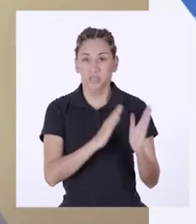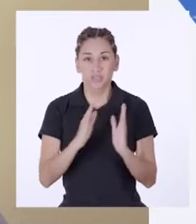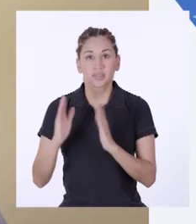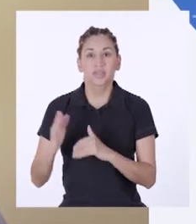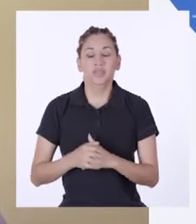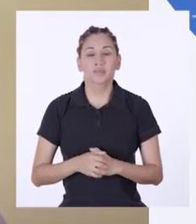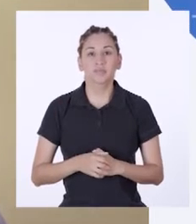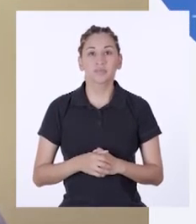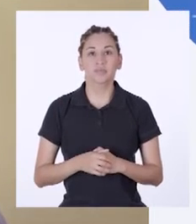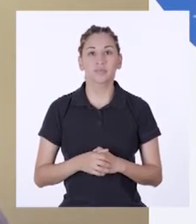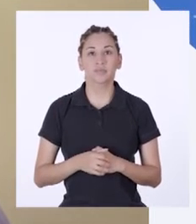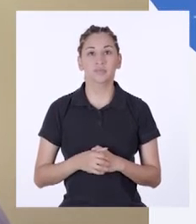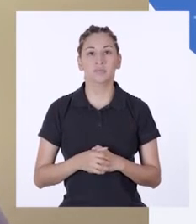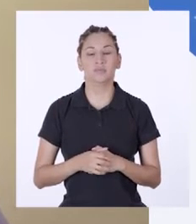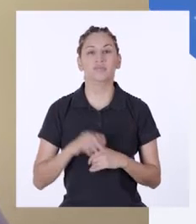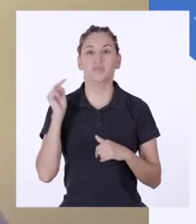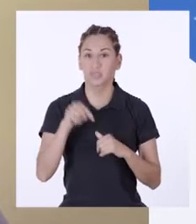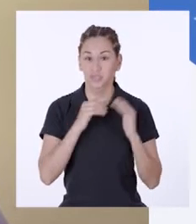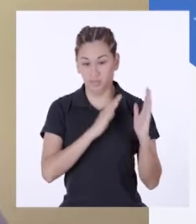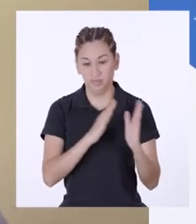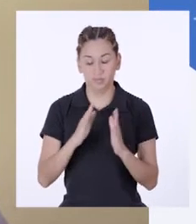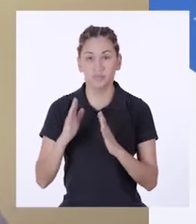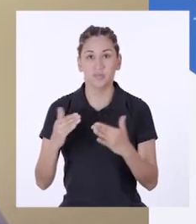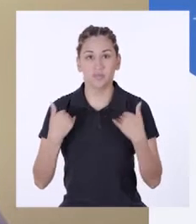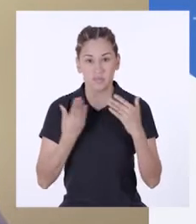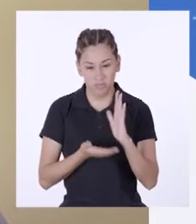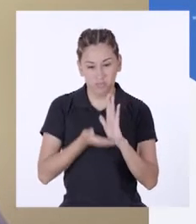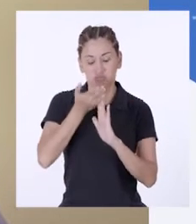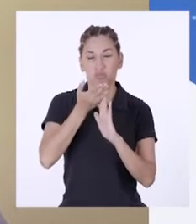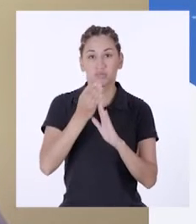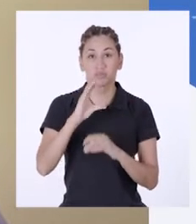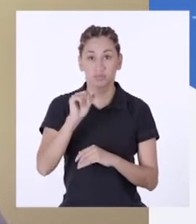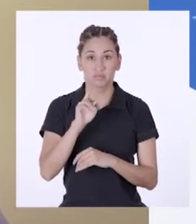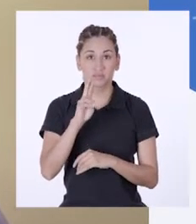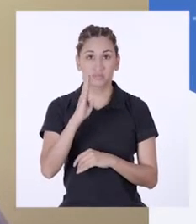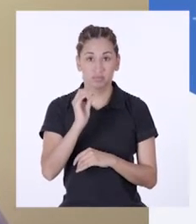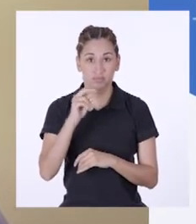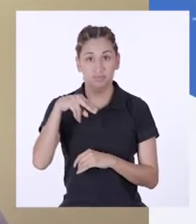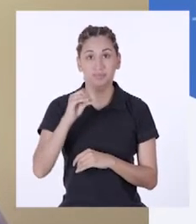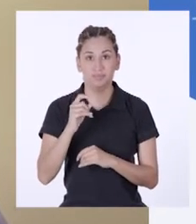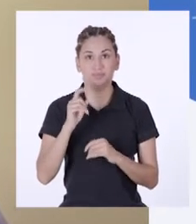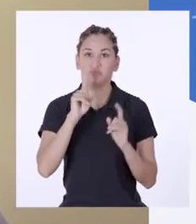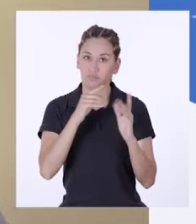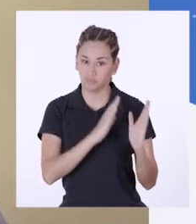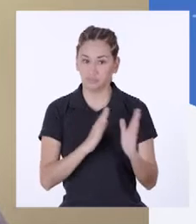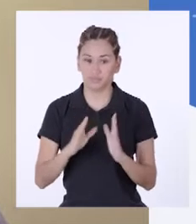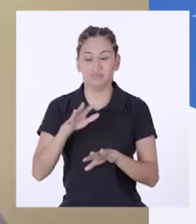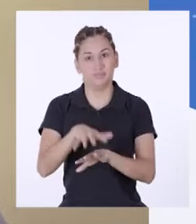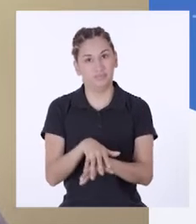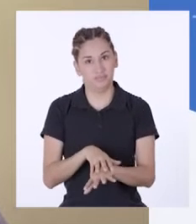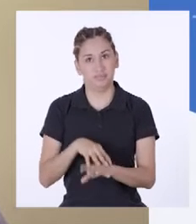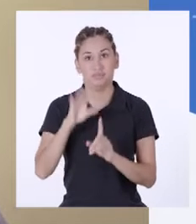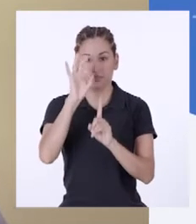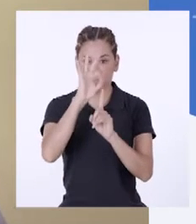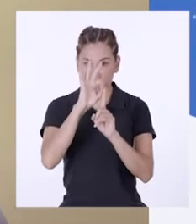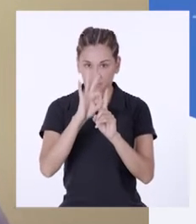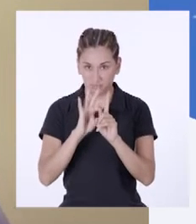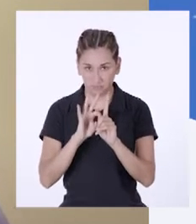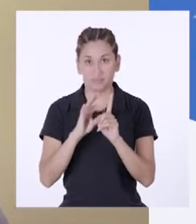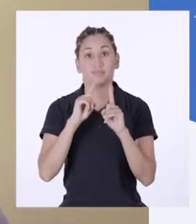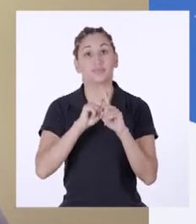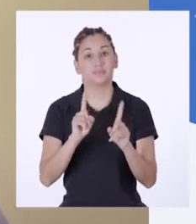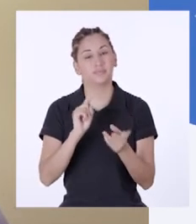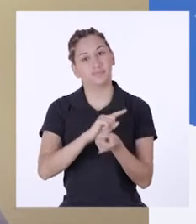compostaje. El proceso de compostaje con alto contenido de carbono será un proceso lento y con bajas temperaturas,